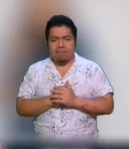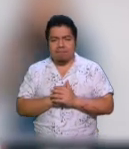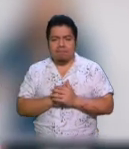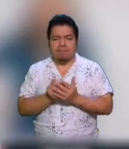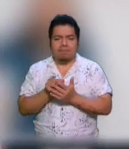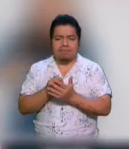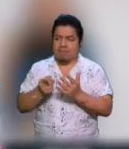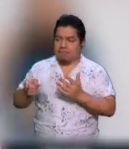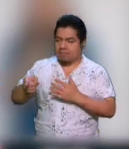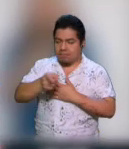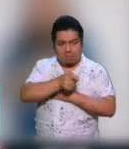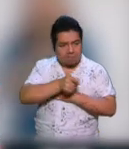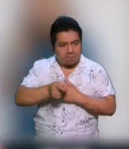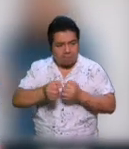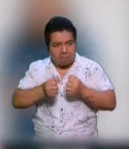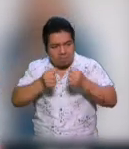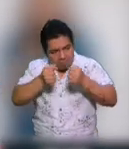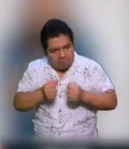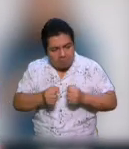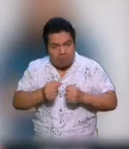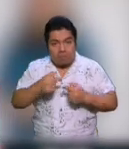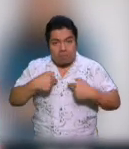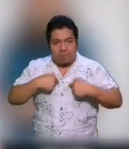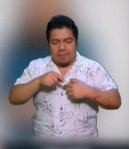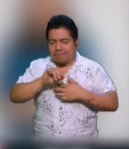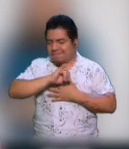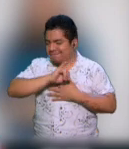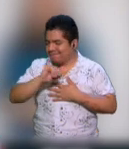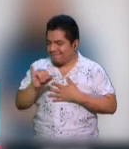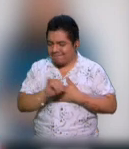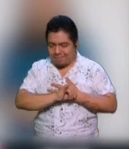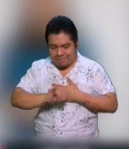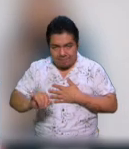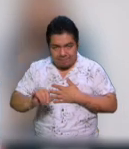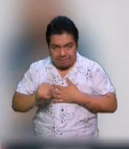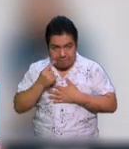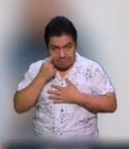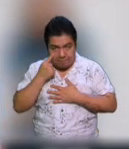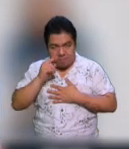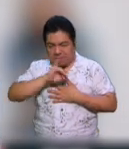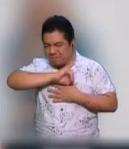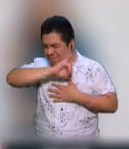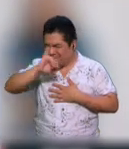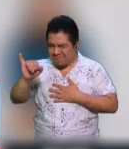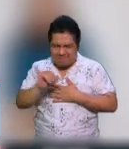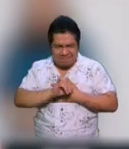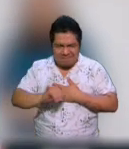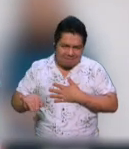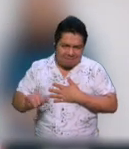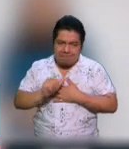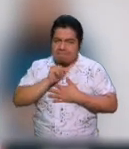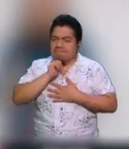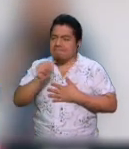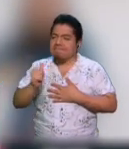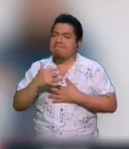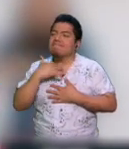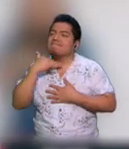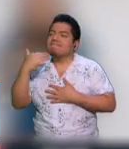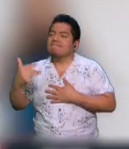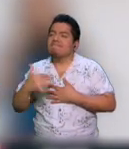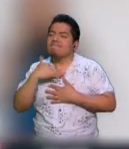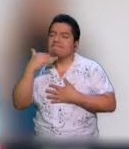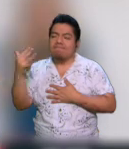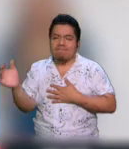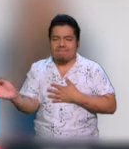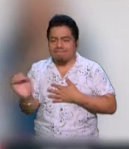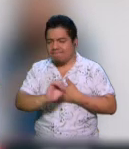Pueden tener la certeza de que jamás va a haber una colusión o un acto